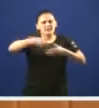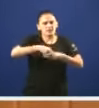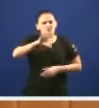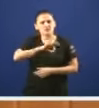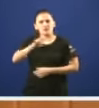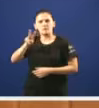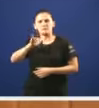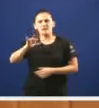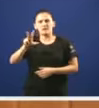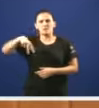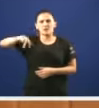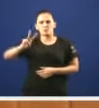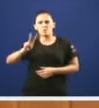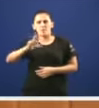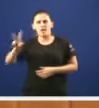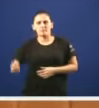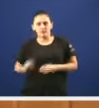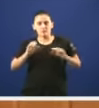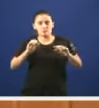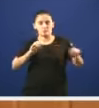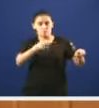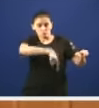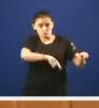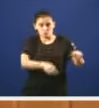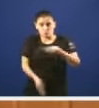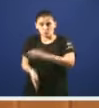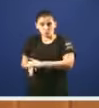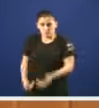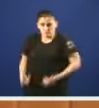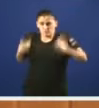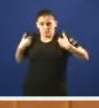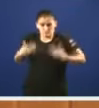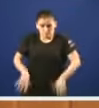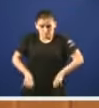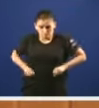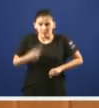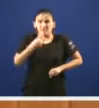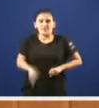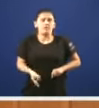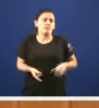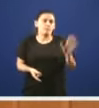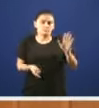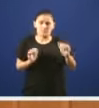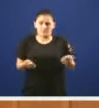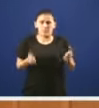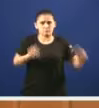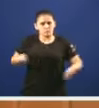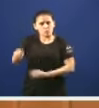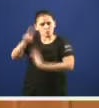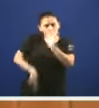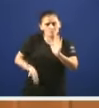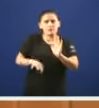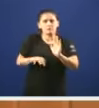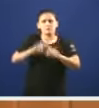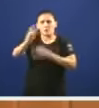Villanueva que vostedes mantenen no cargo traslada que se están aprobando normas modificacións